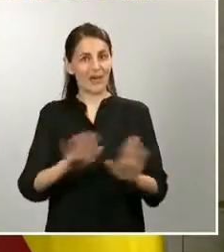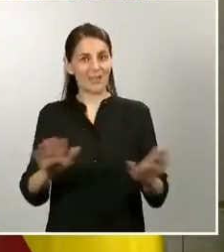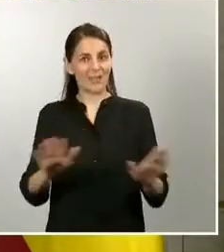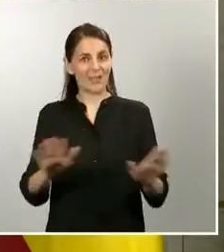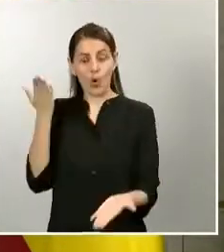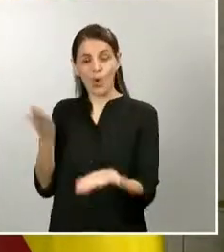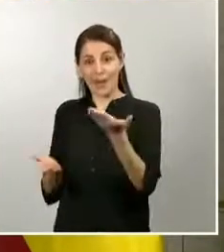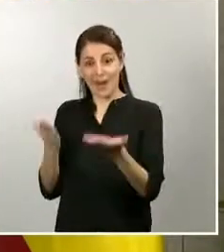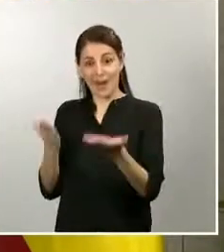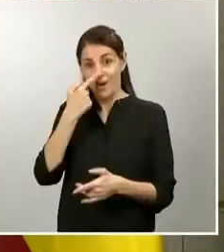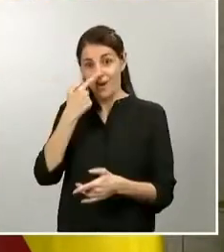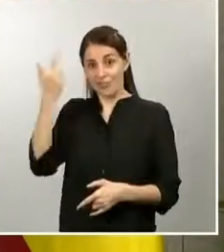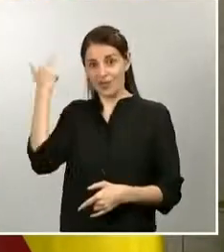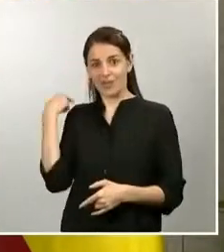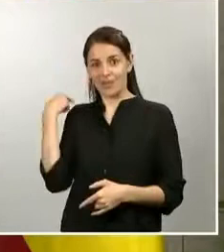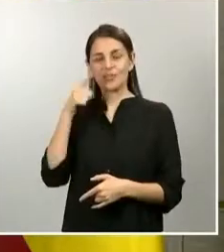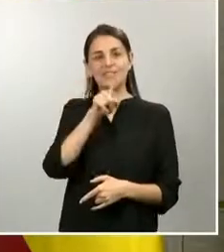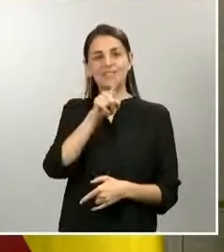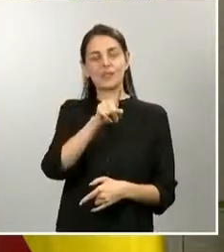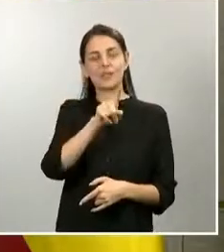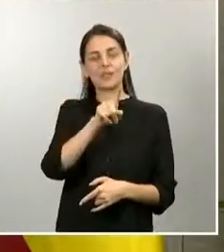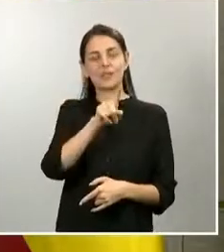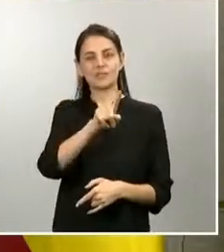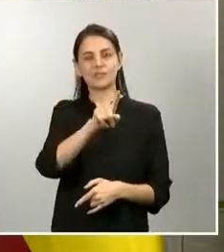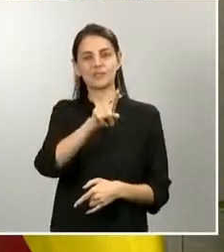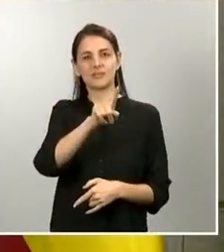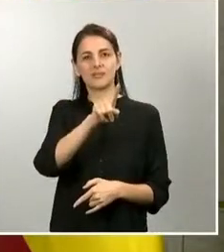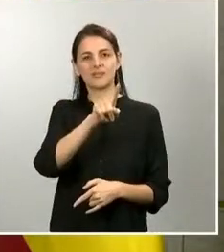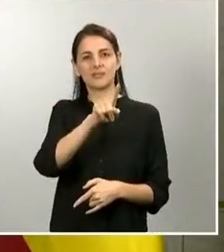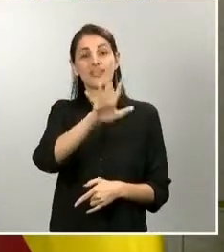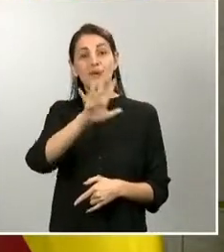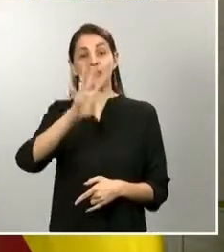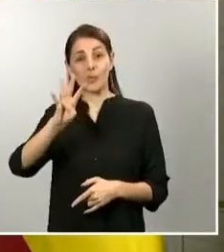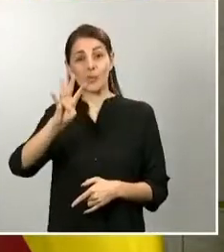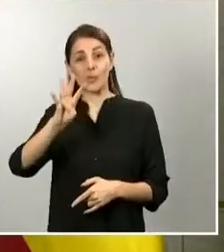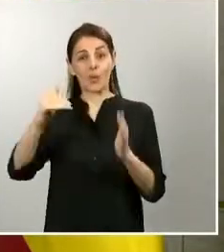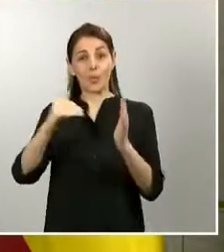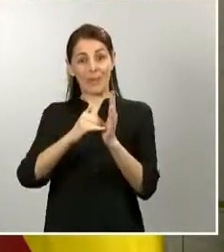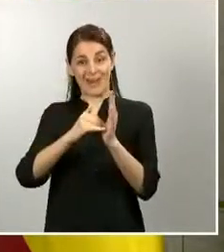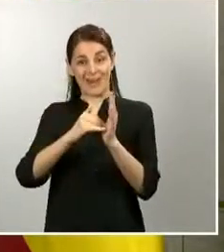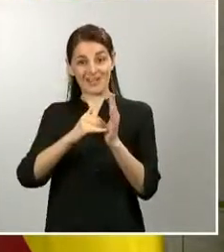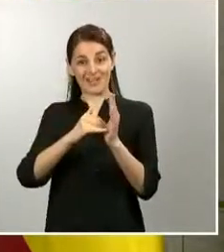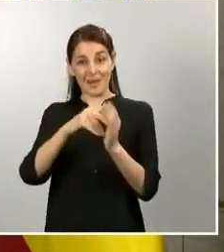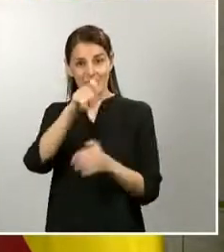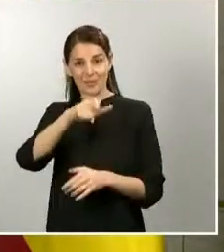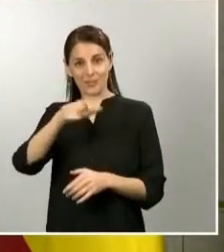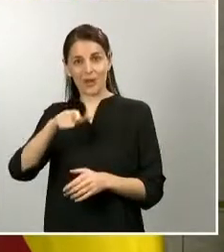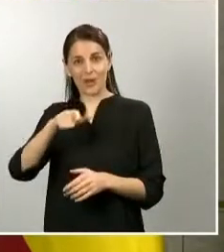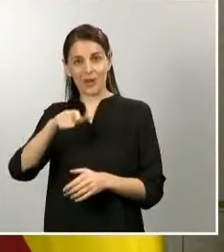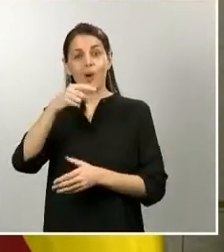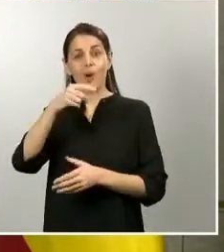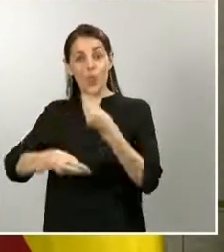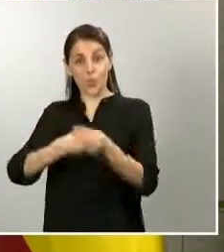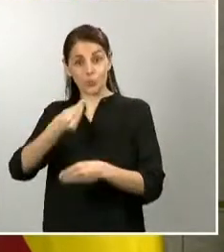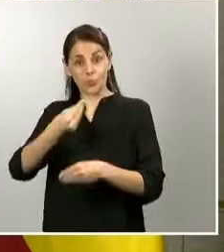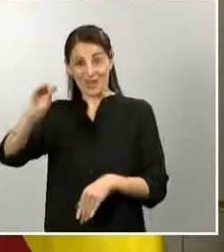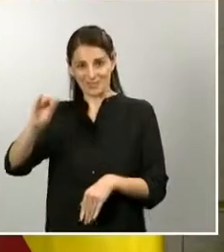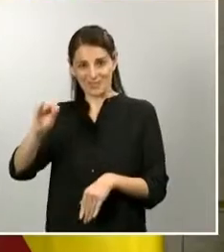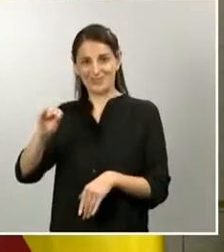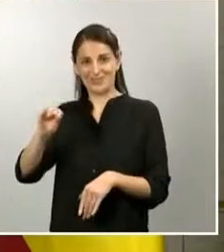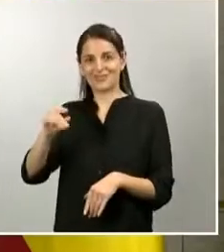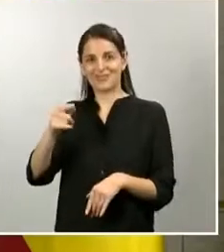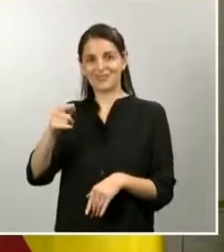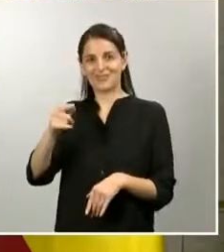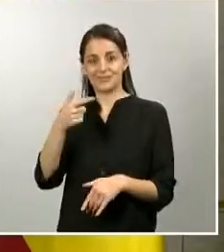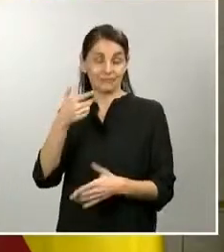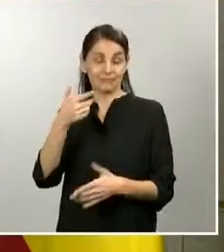que viajaron en la semana equivalente del año anterior. Y, al final, fueron de media diaria